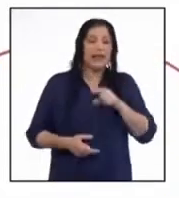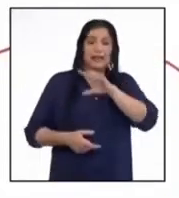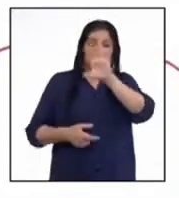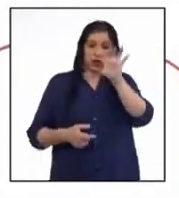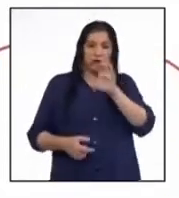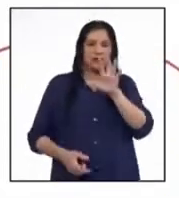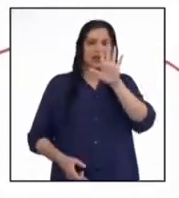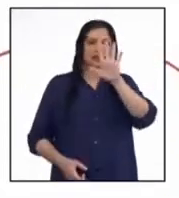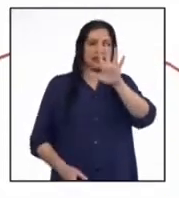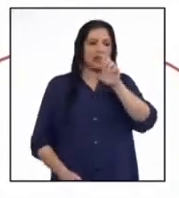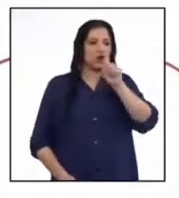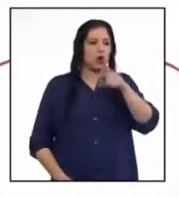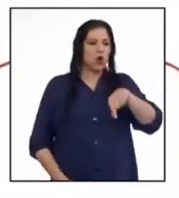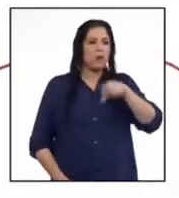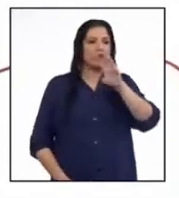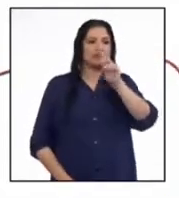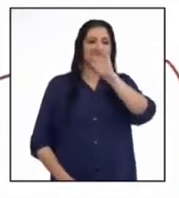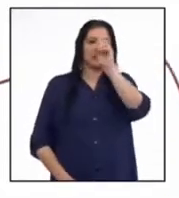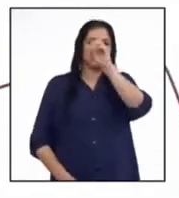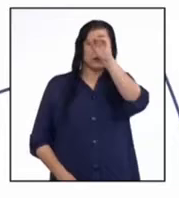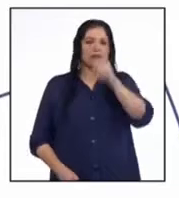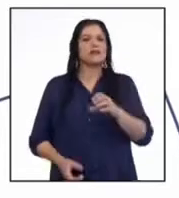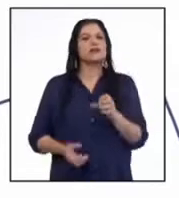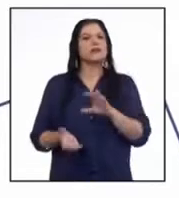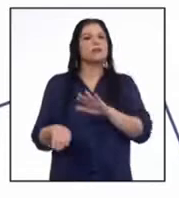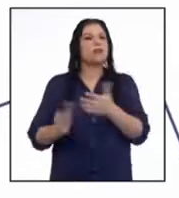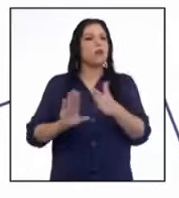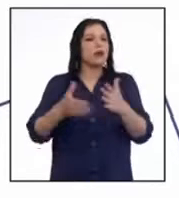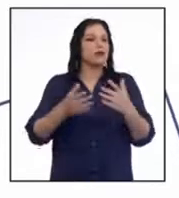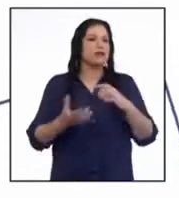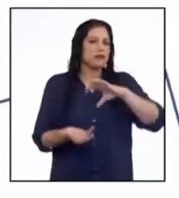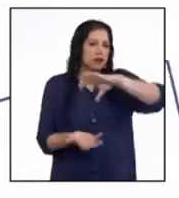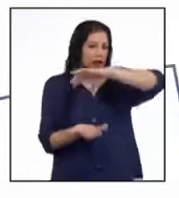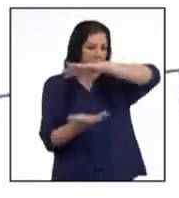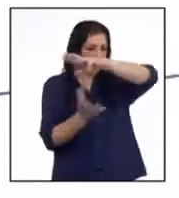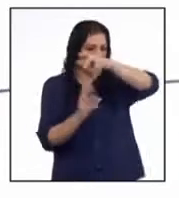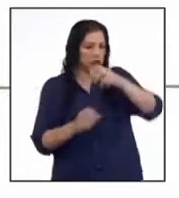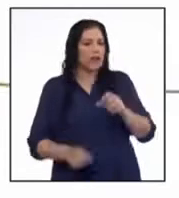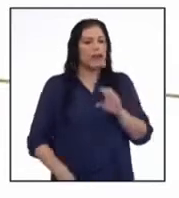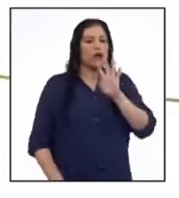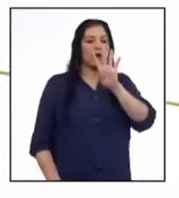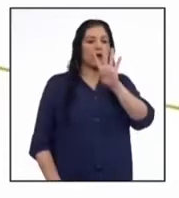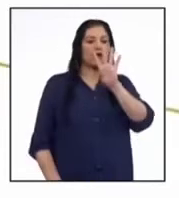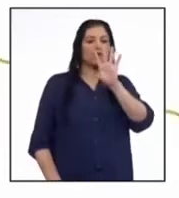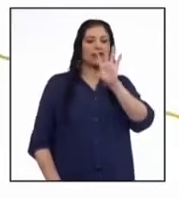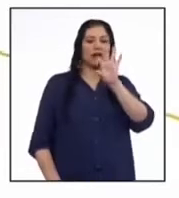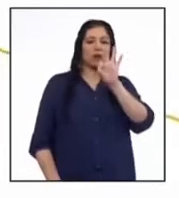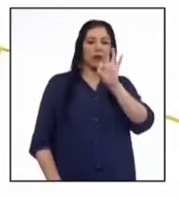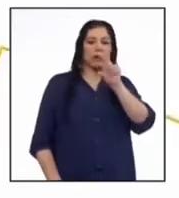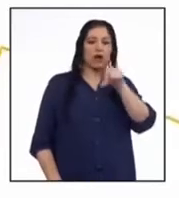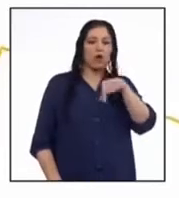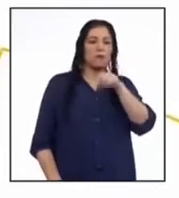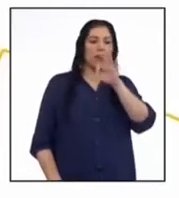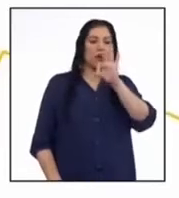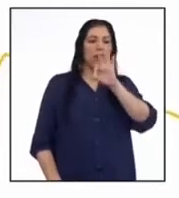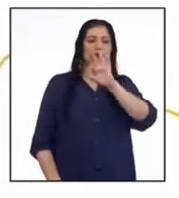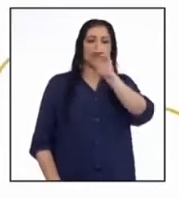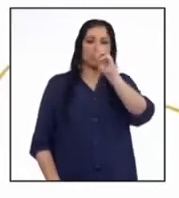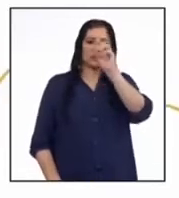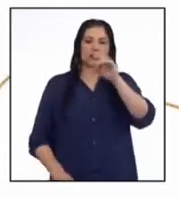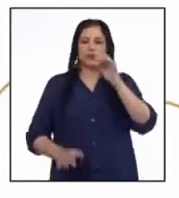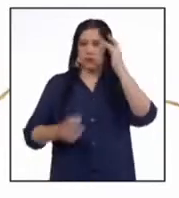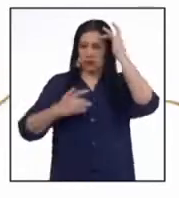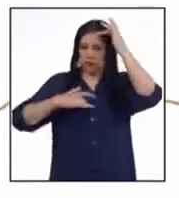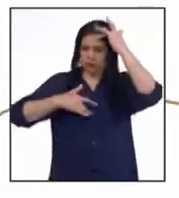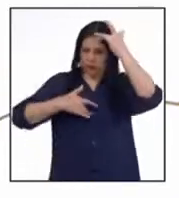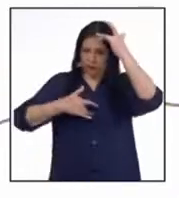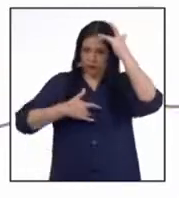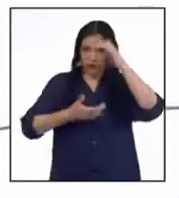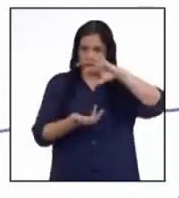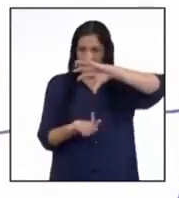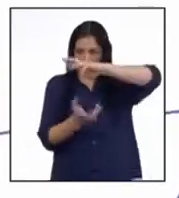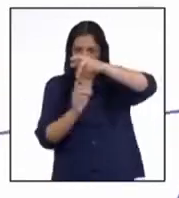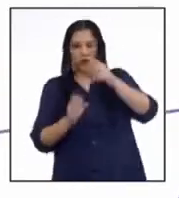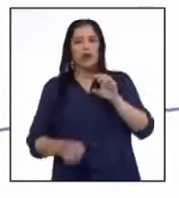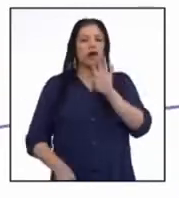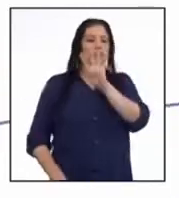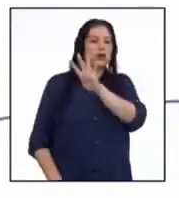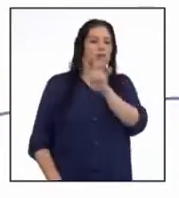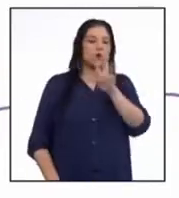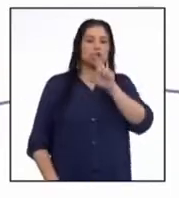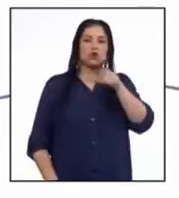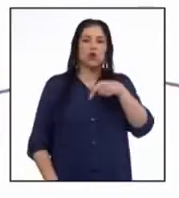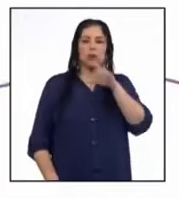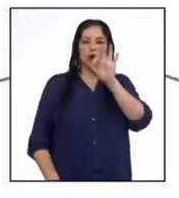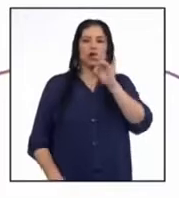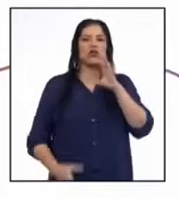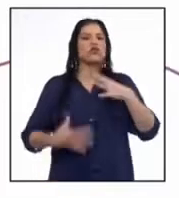5,7% corresponde al total de fallecidos en el mundo. El 49,4% corresponde al total de enfermos y el 44,8